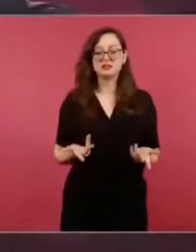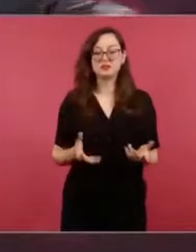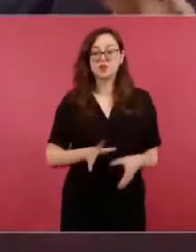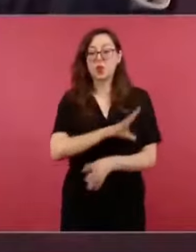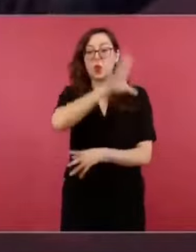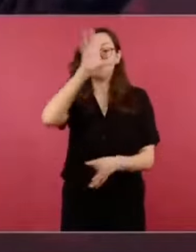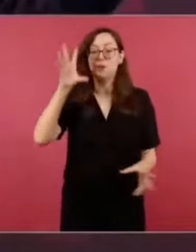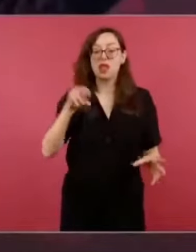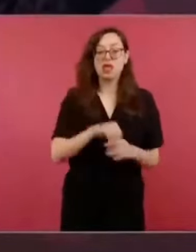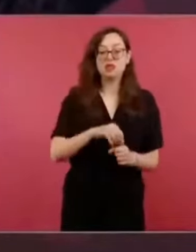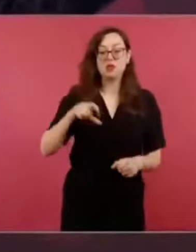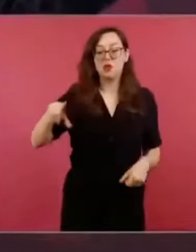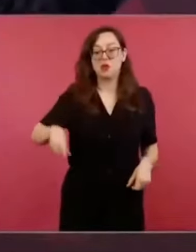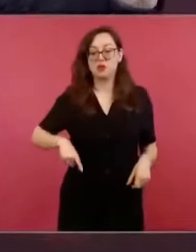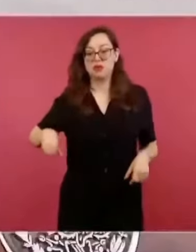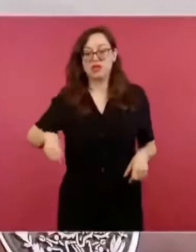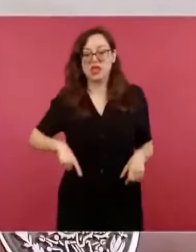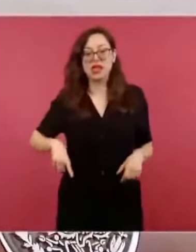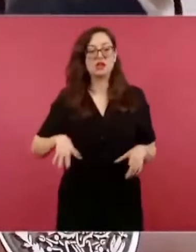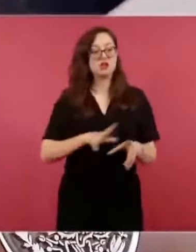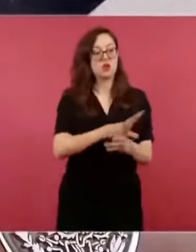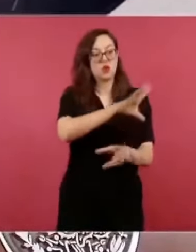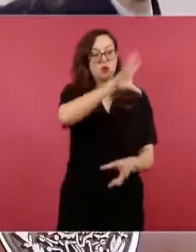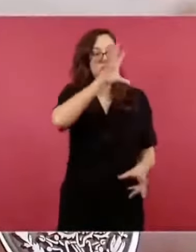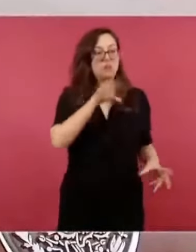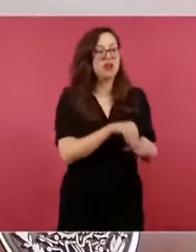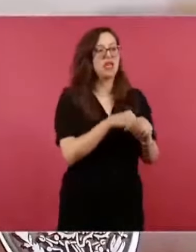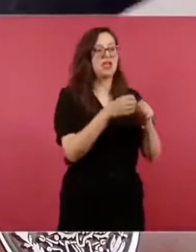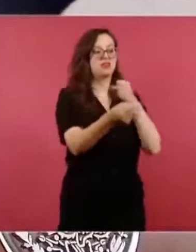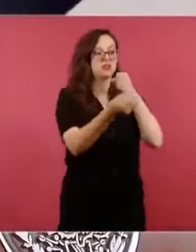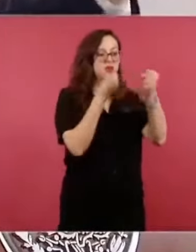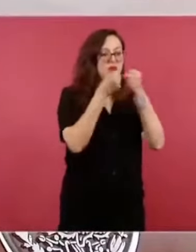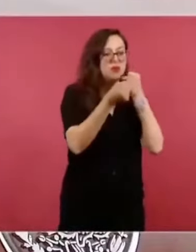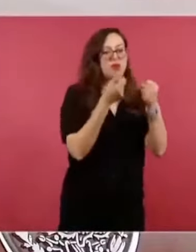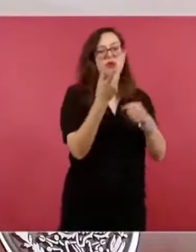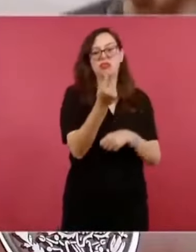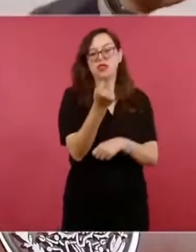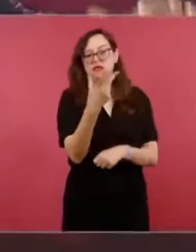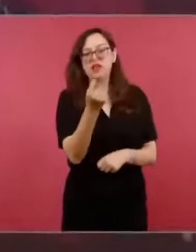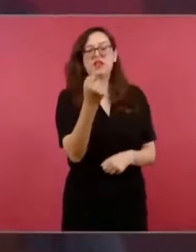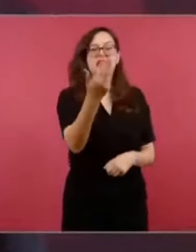de los medios de manipulación.